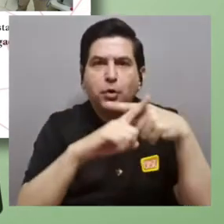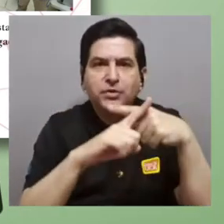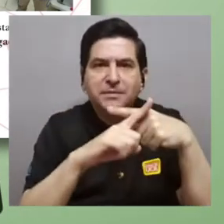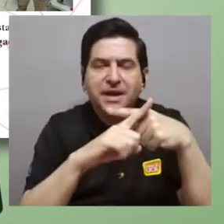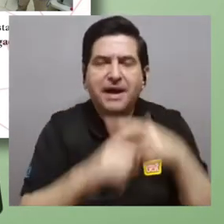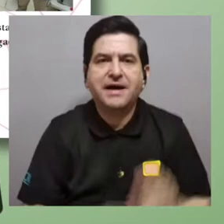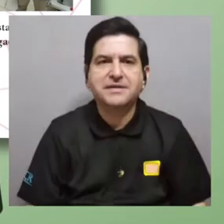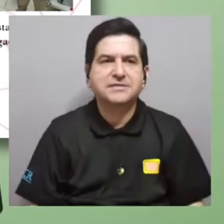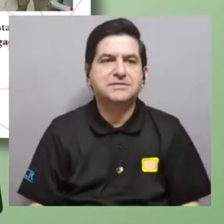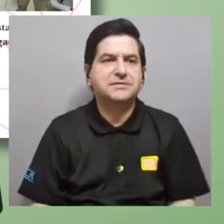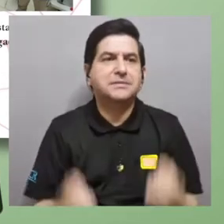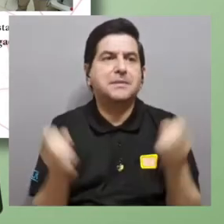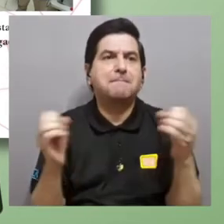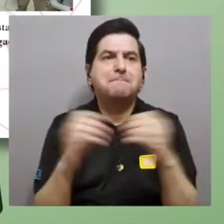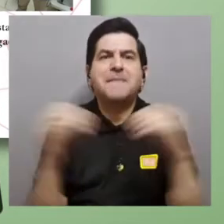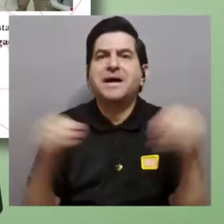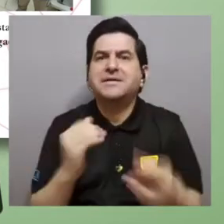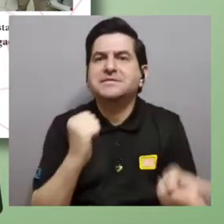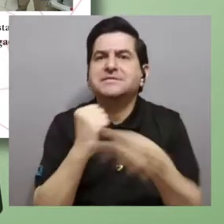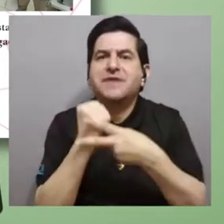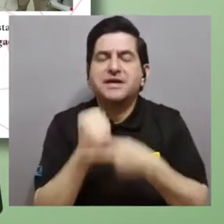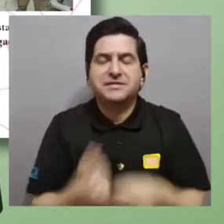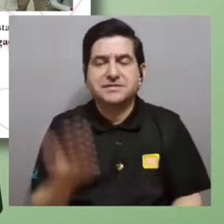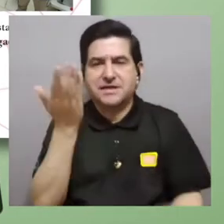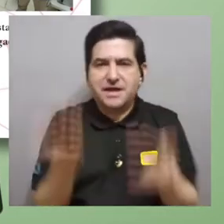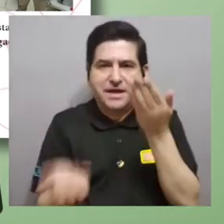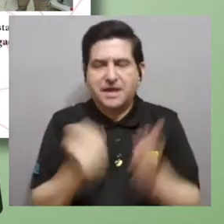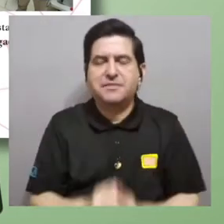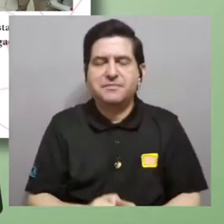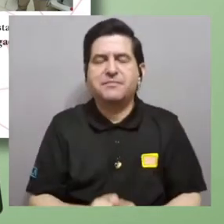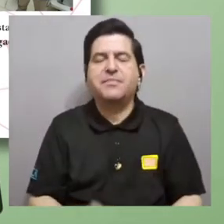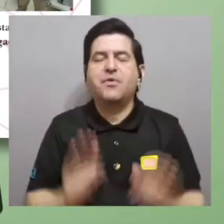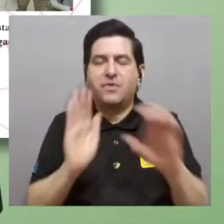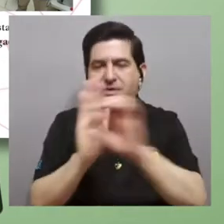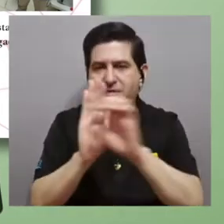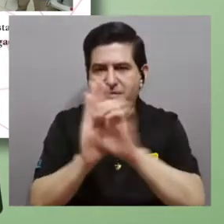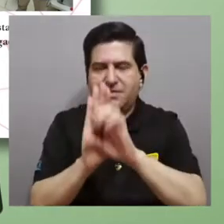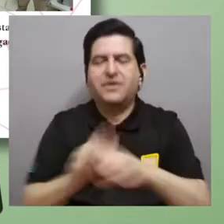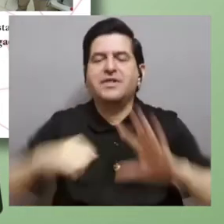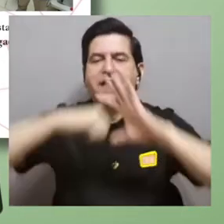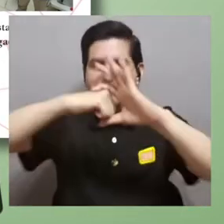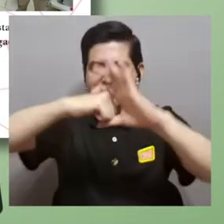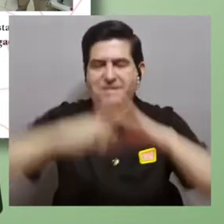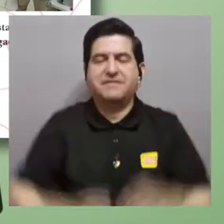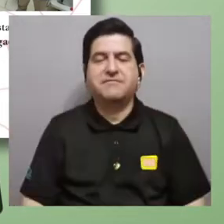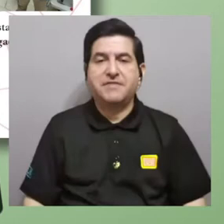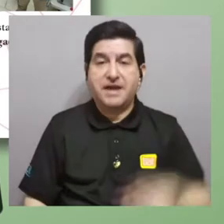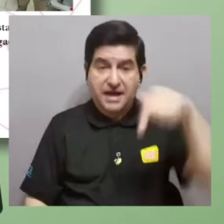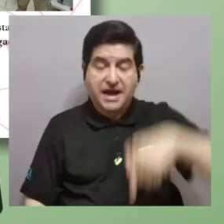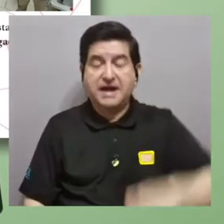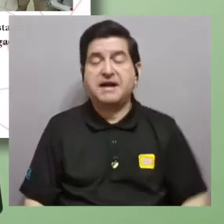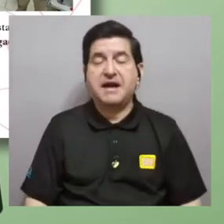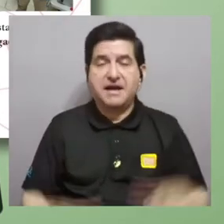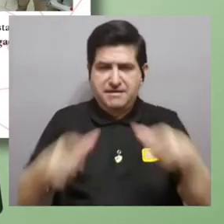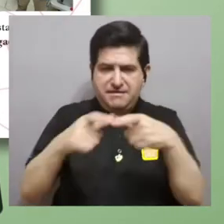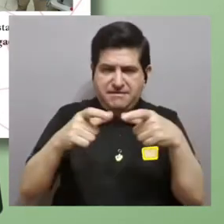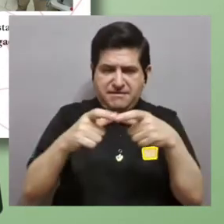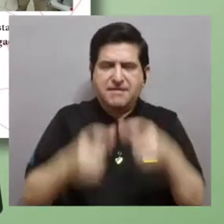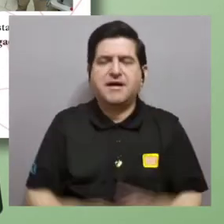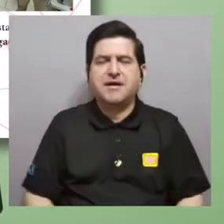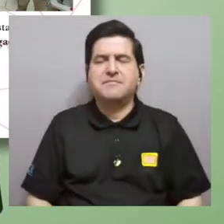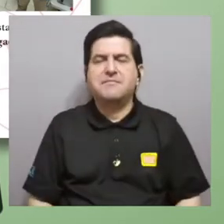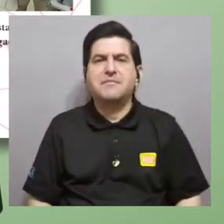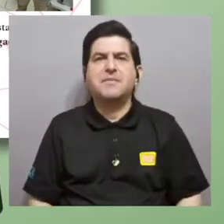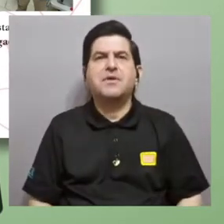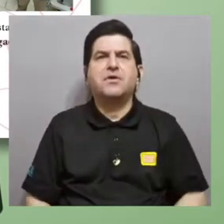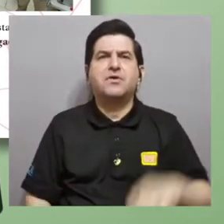estar multiplicado por bastantes más veces que el campo magnético de la Tierra. El campo magnético de la Tierra es del